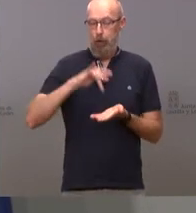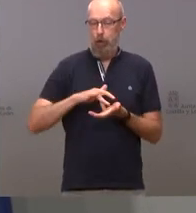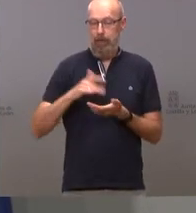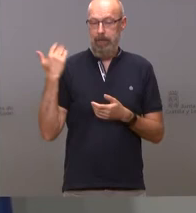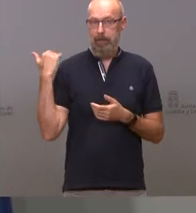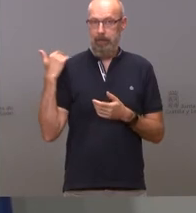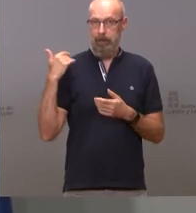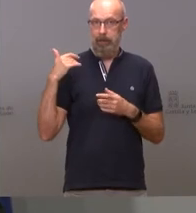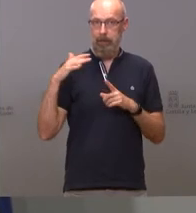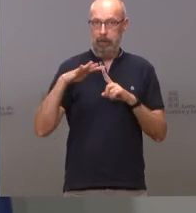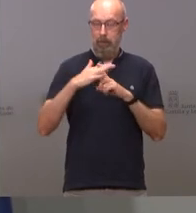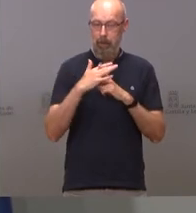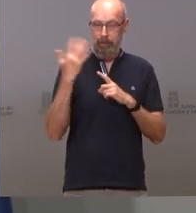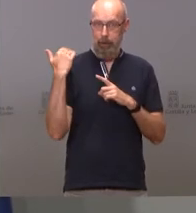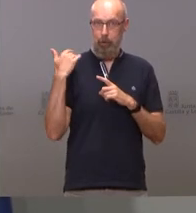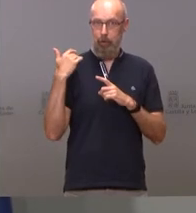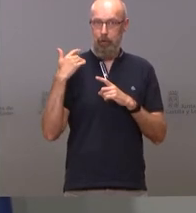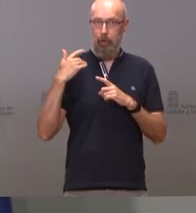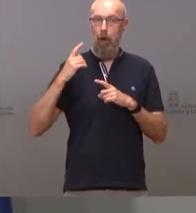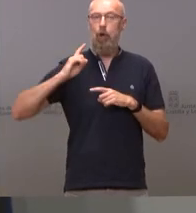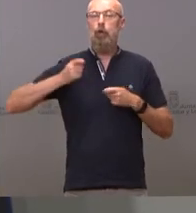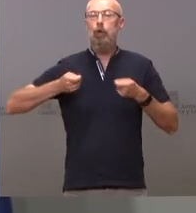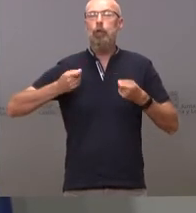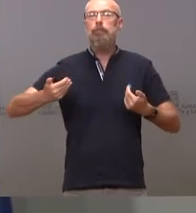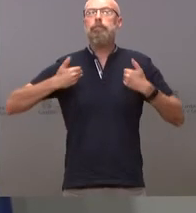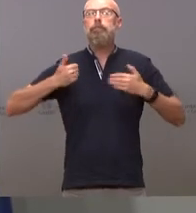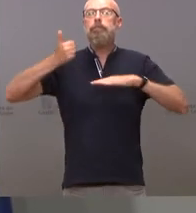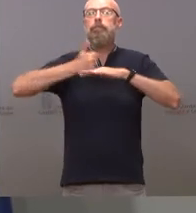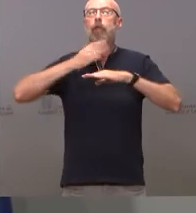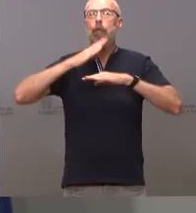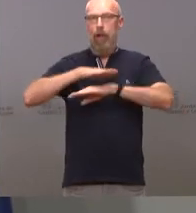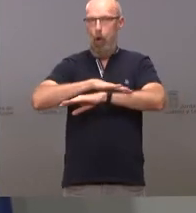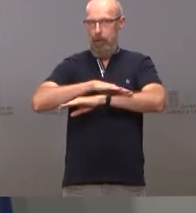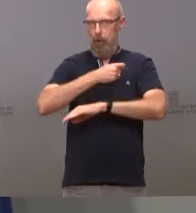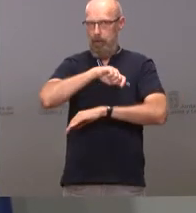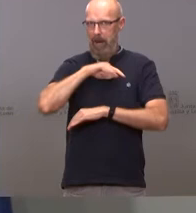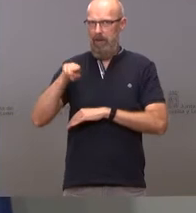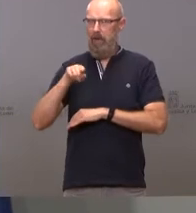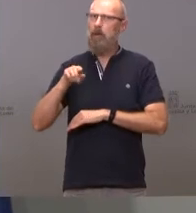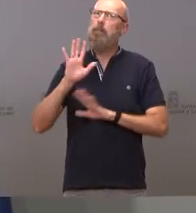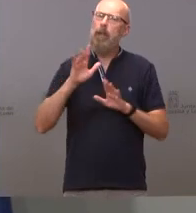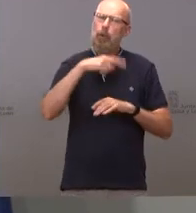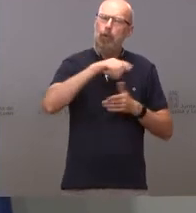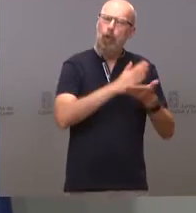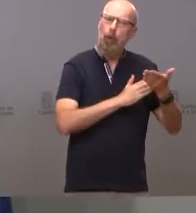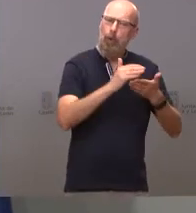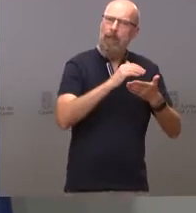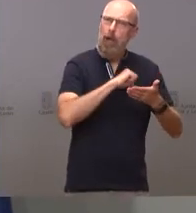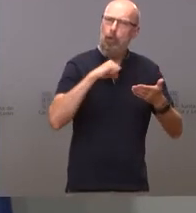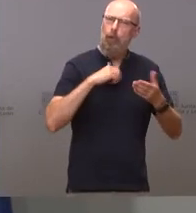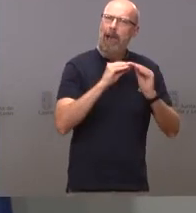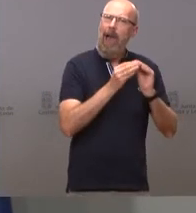lo tenía el gobierno de España ustedes se hacen unos protocolos pidiendo permiso al gobierno de España